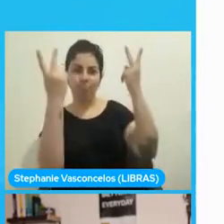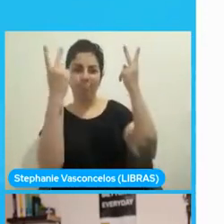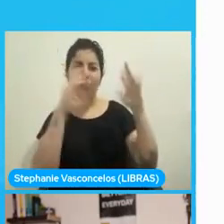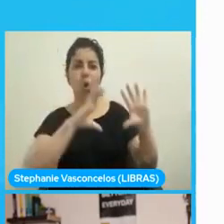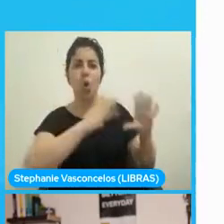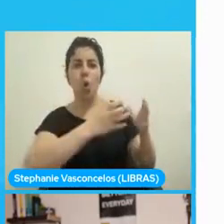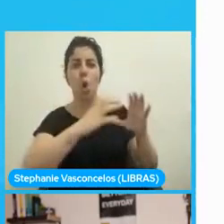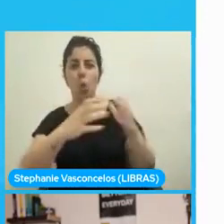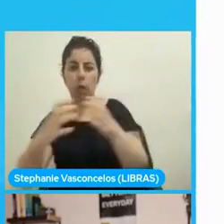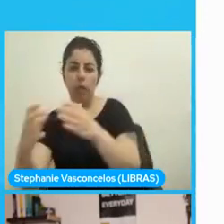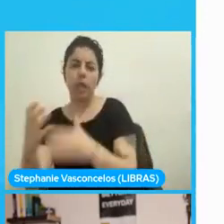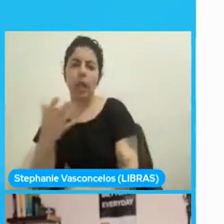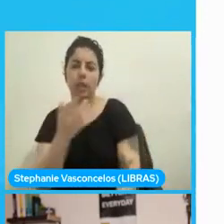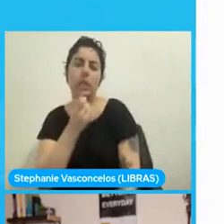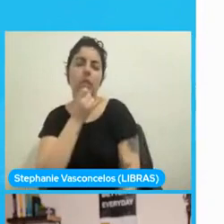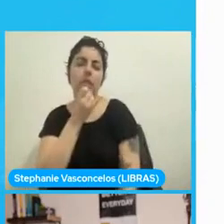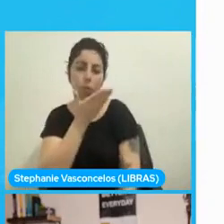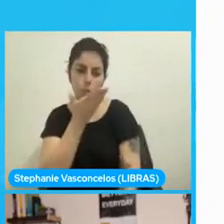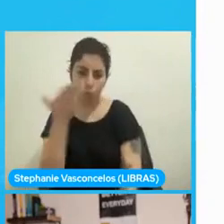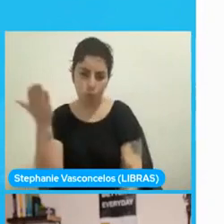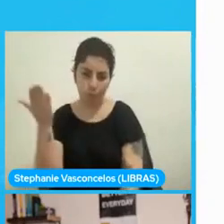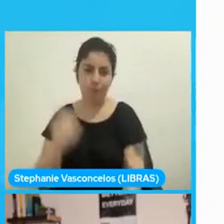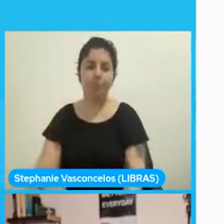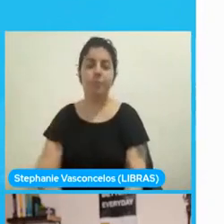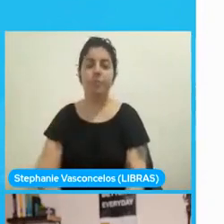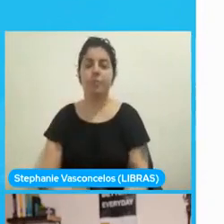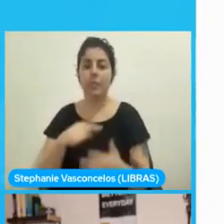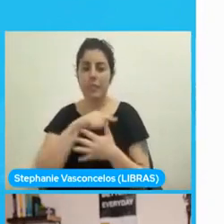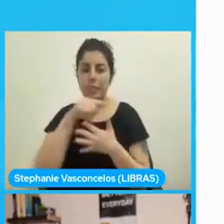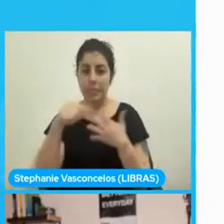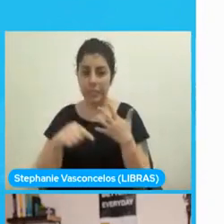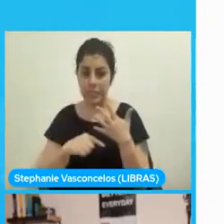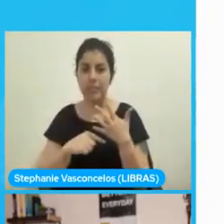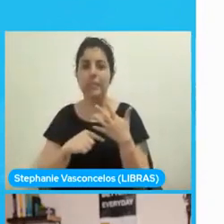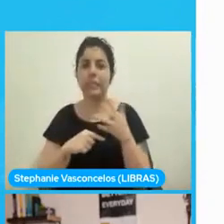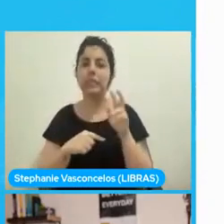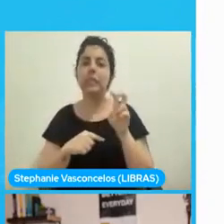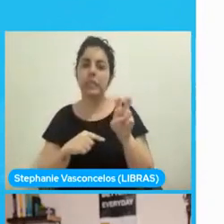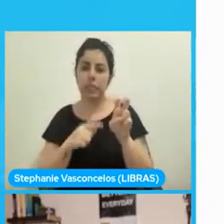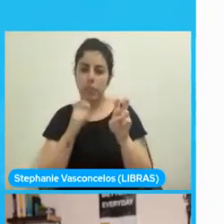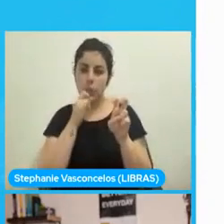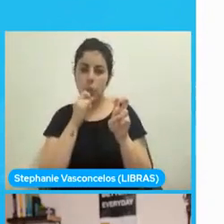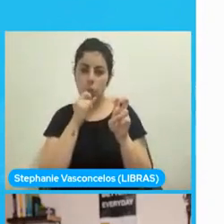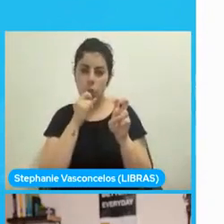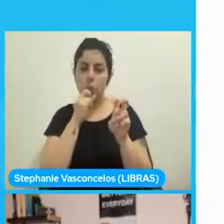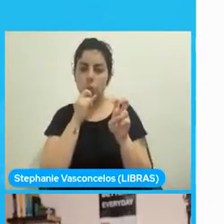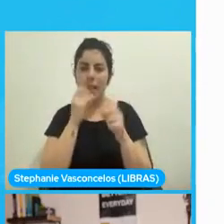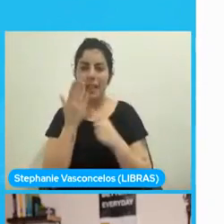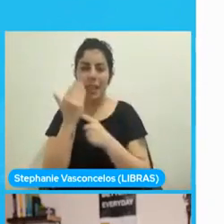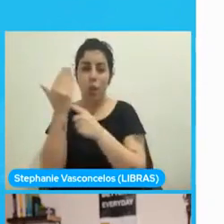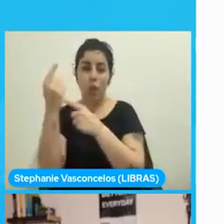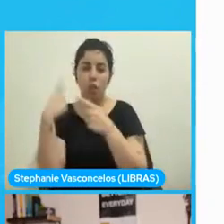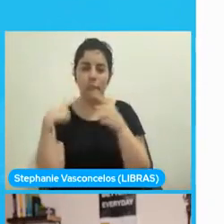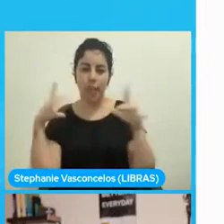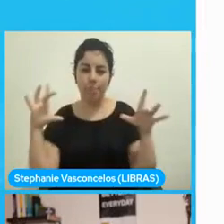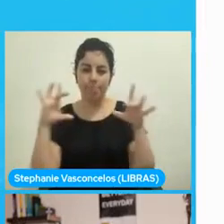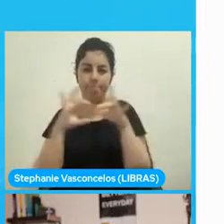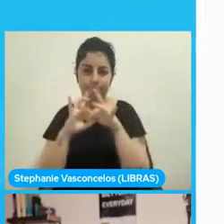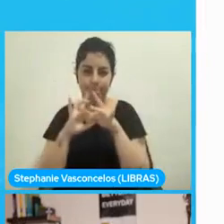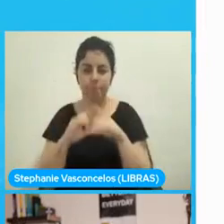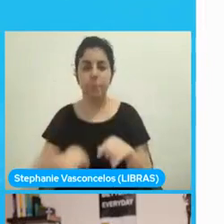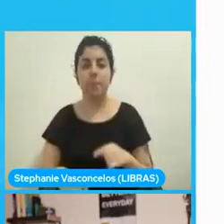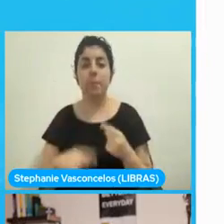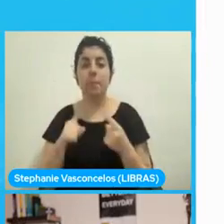podemos listar estas cinco tecnologías. Aquí tenemos